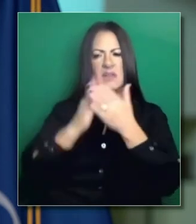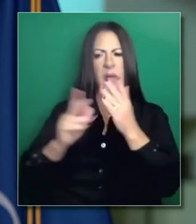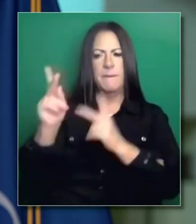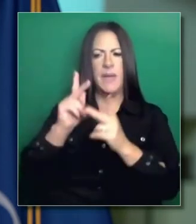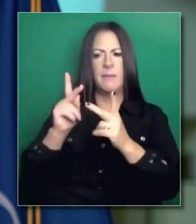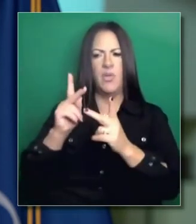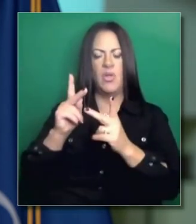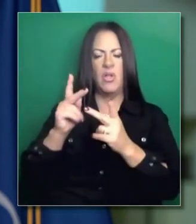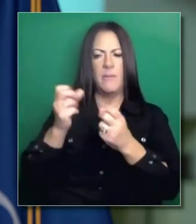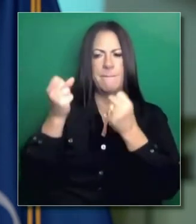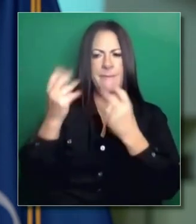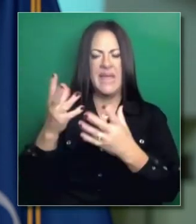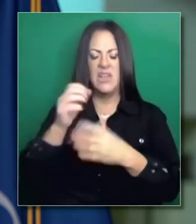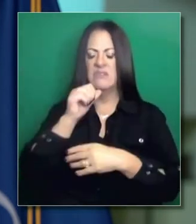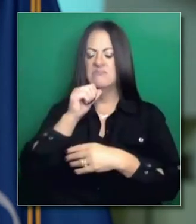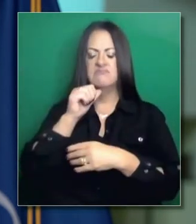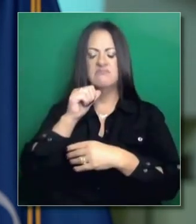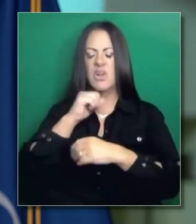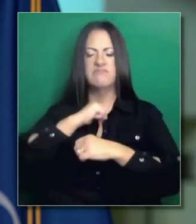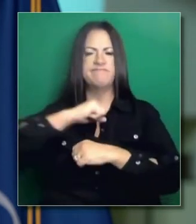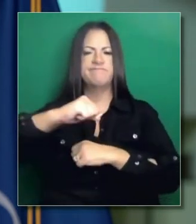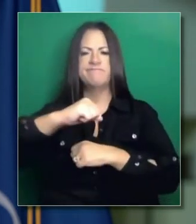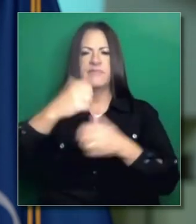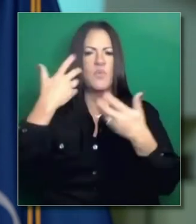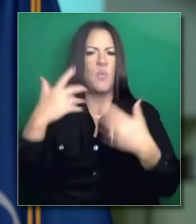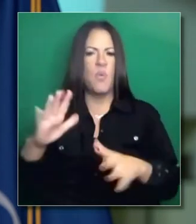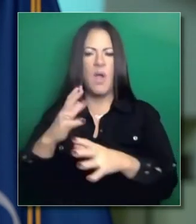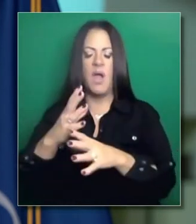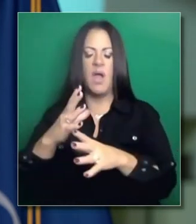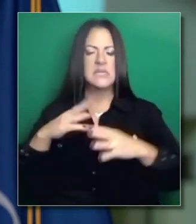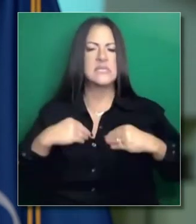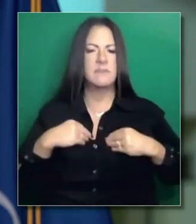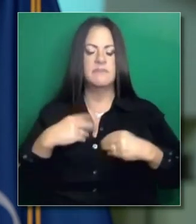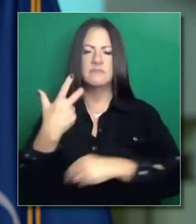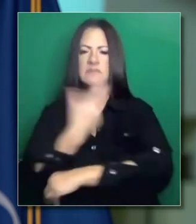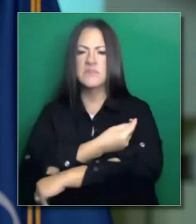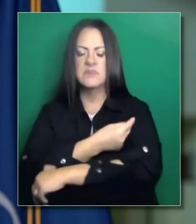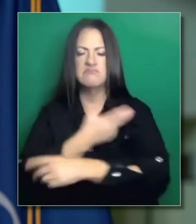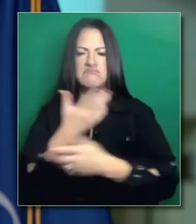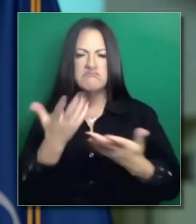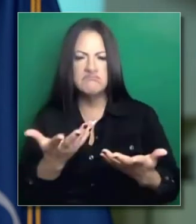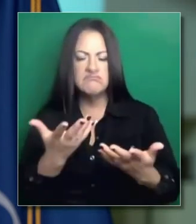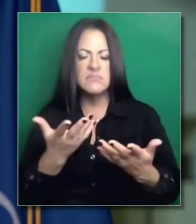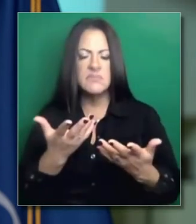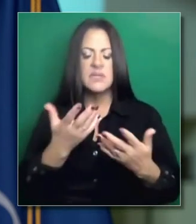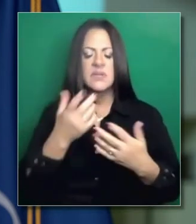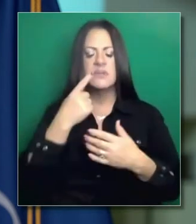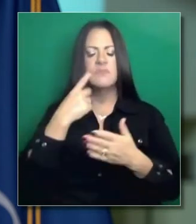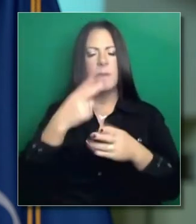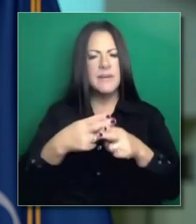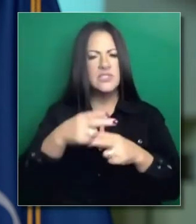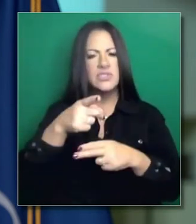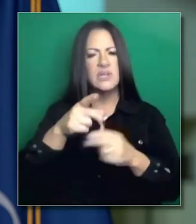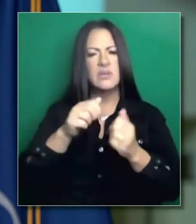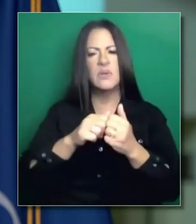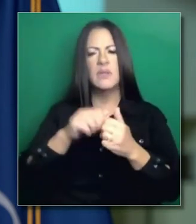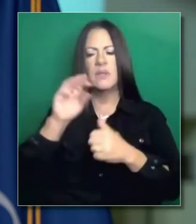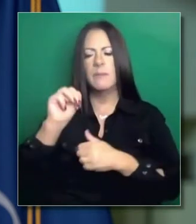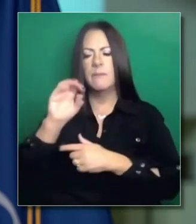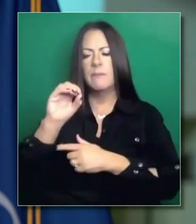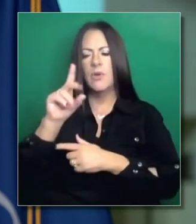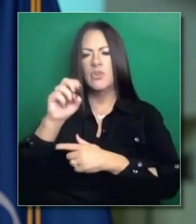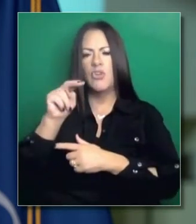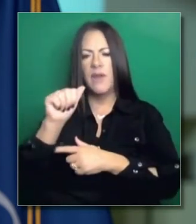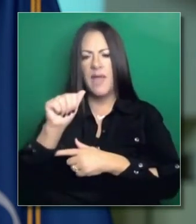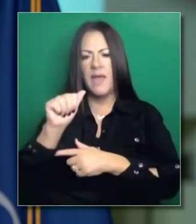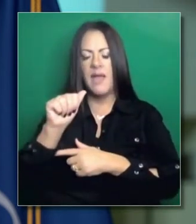personas que se rehúsan a someterse a una vacuna. También puede haber problemas logísticos, como